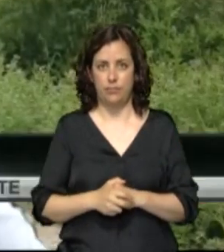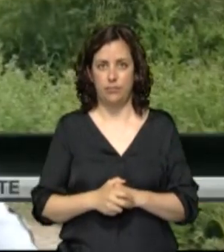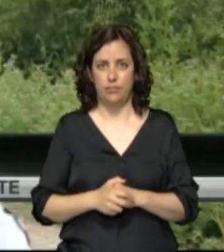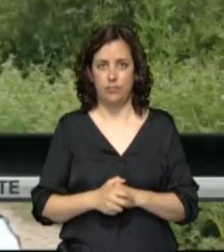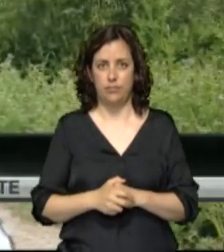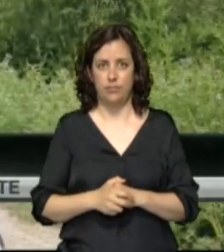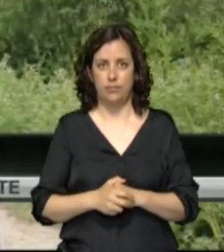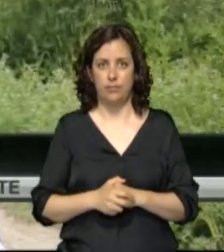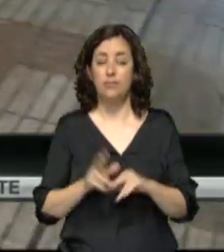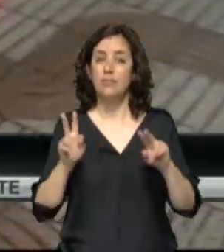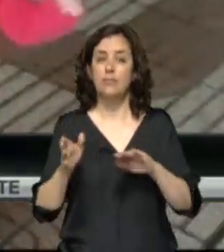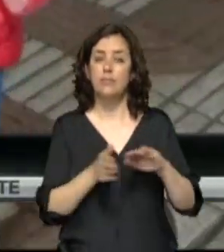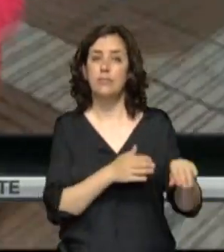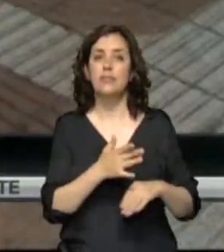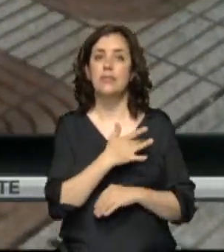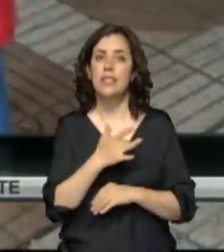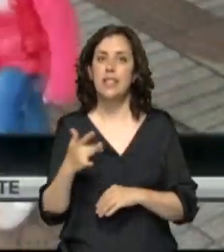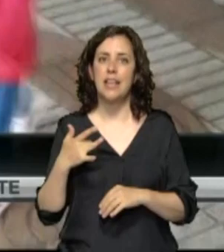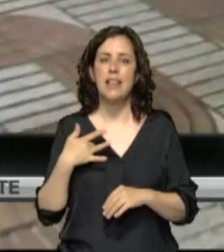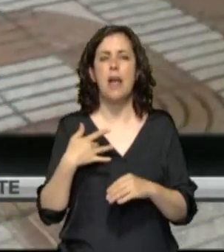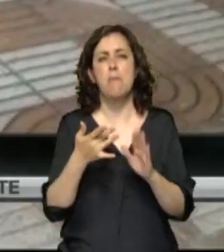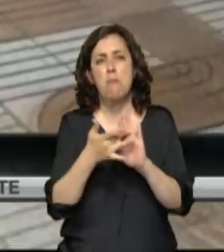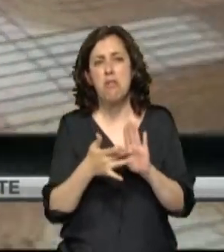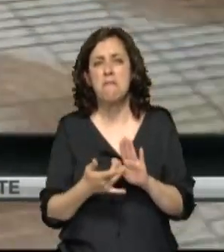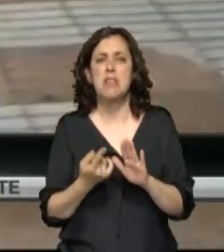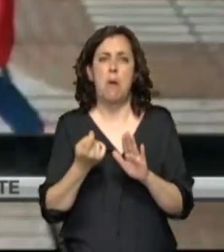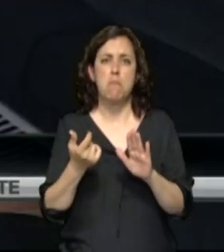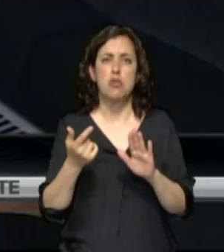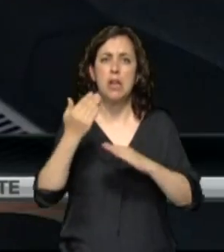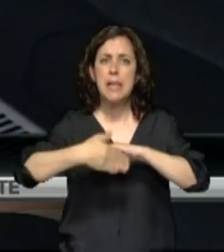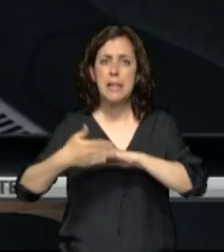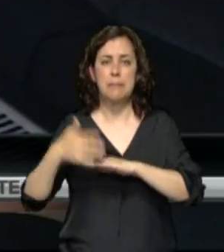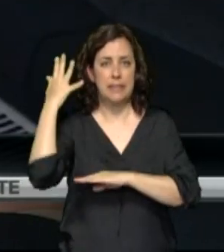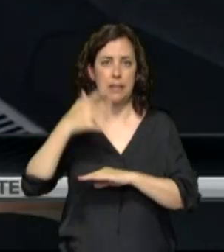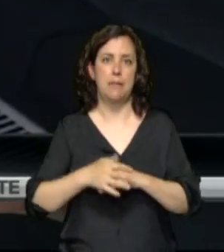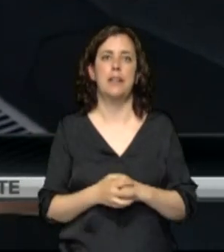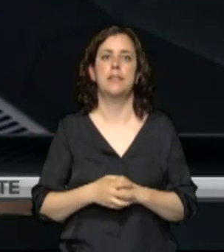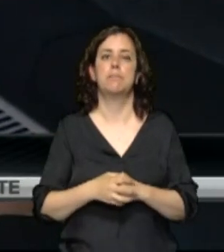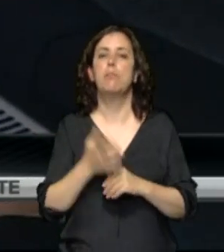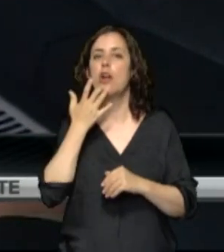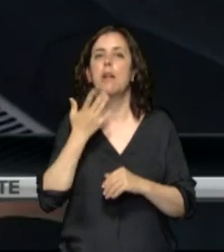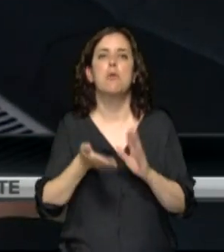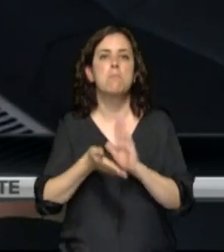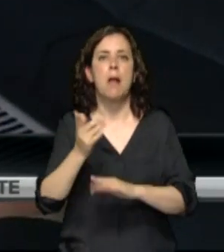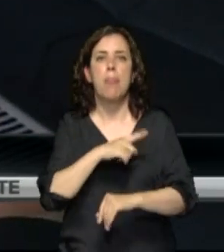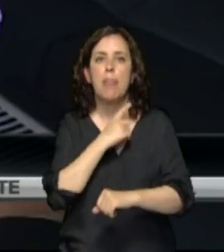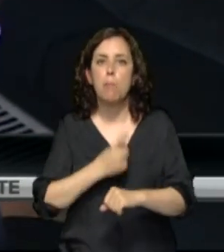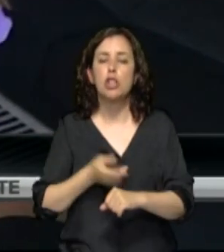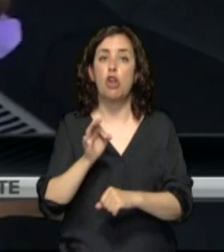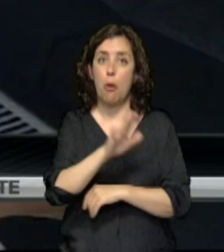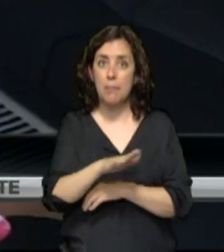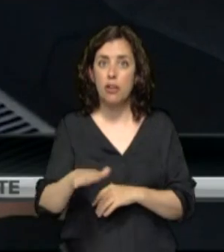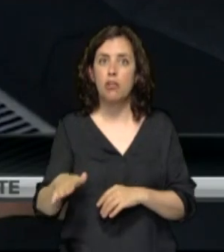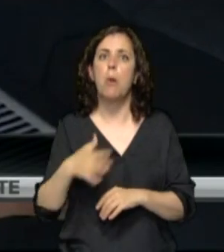Y Sanidad que modifica las restricciones a Navarra y suprime las limitaciones para practicar deporte... ...y también para menores que